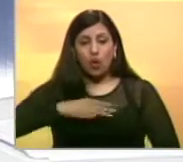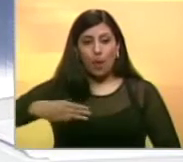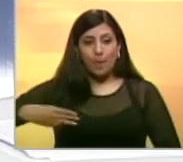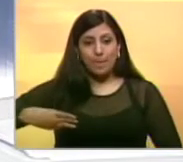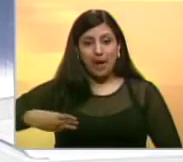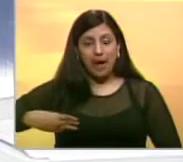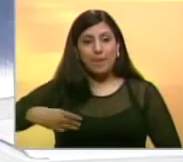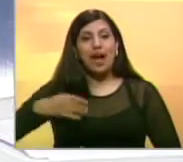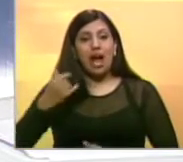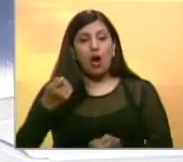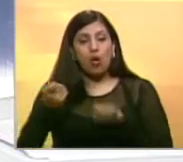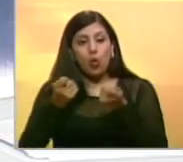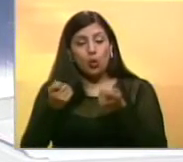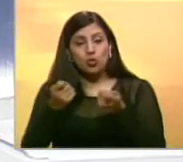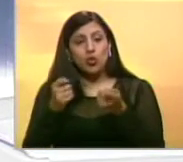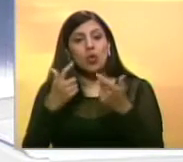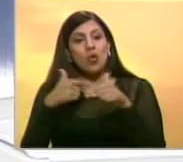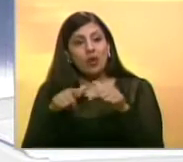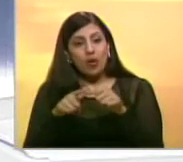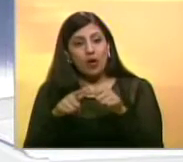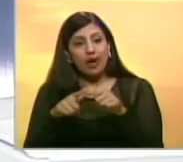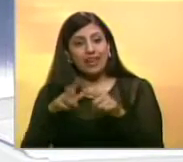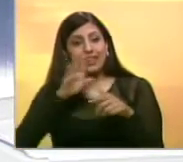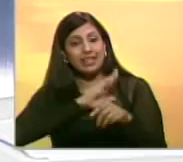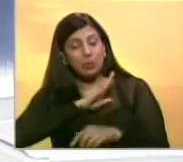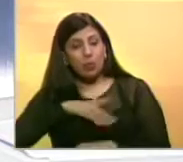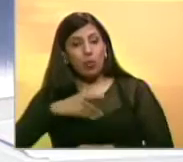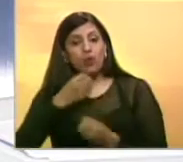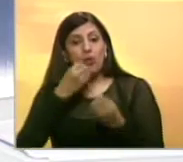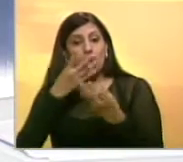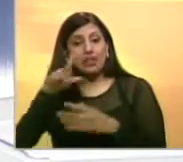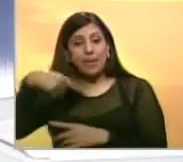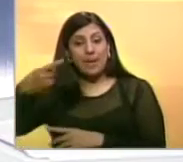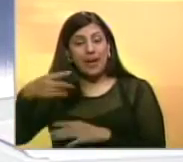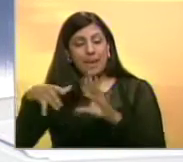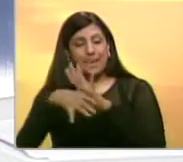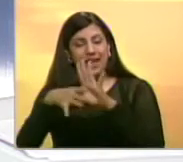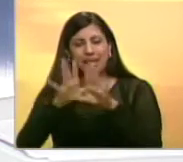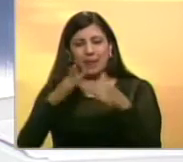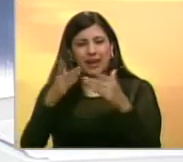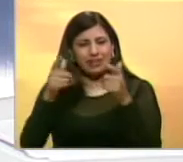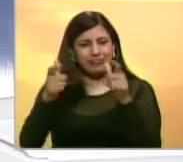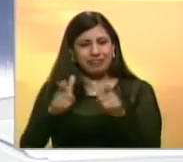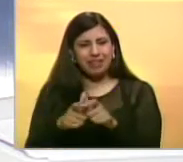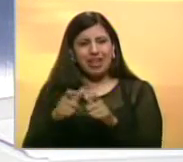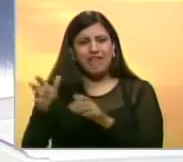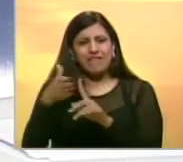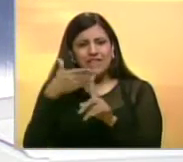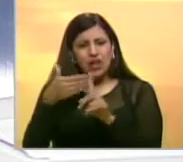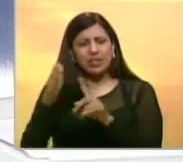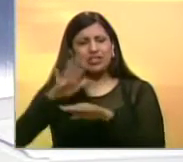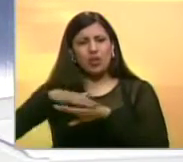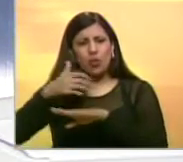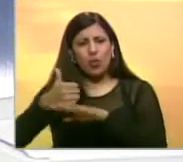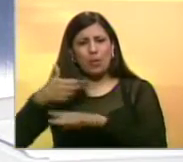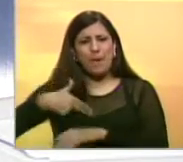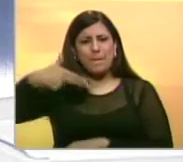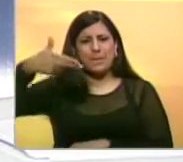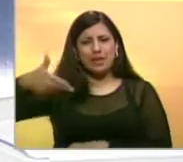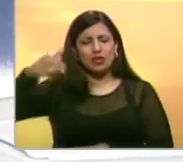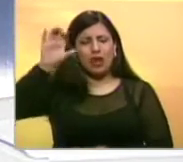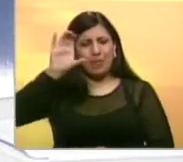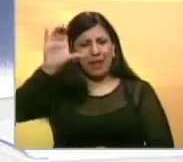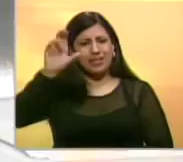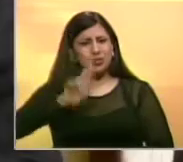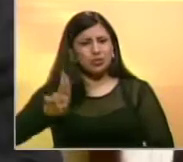ultimó un paquete de medidas ejecutivas el cual podría deblar este martes para tratar de reducir la violencia causada por las armas de fuego en su